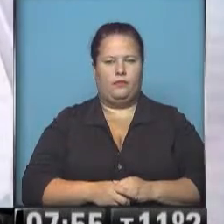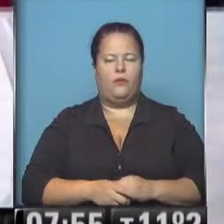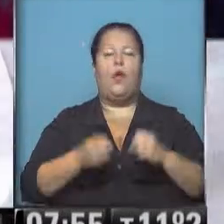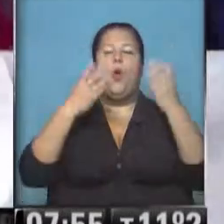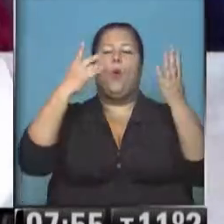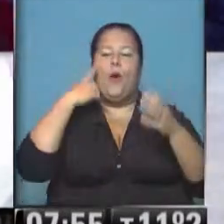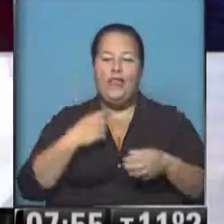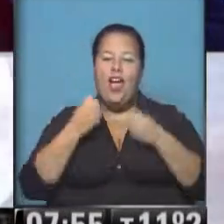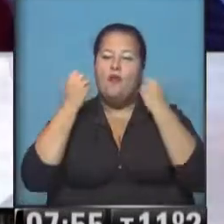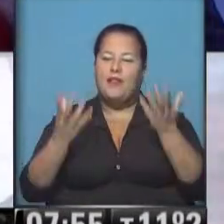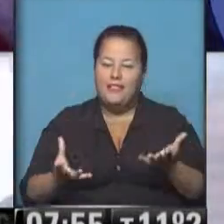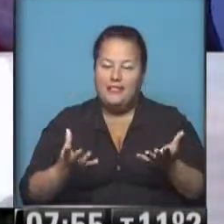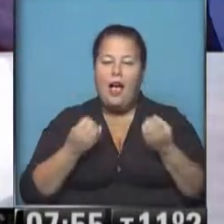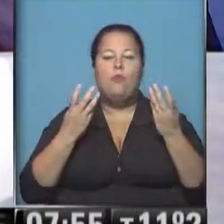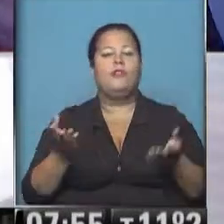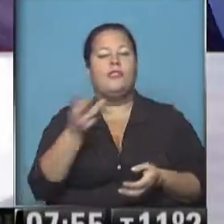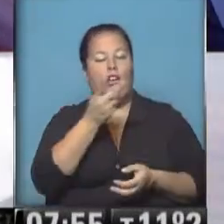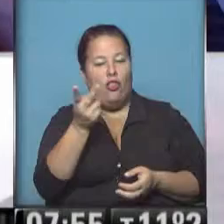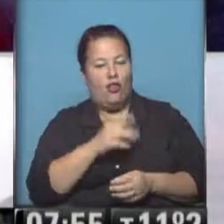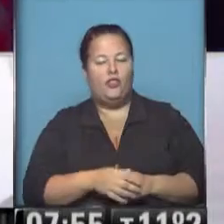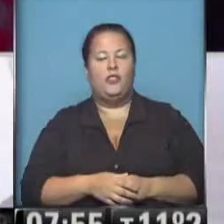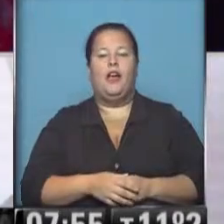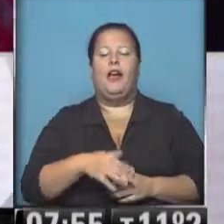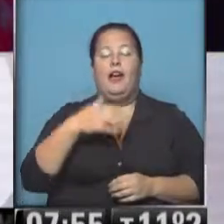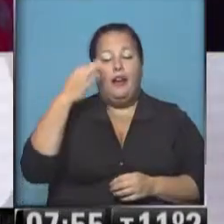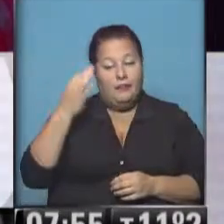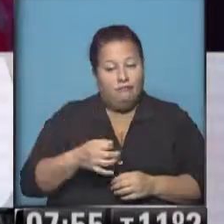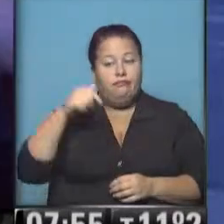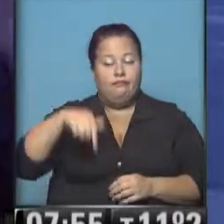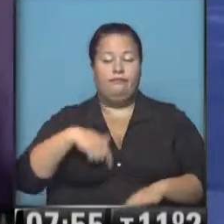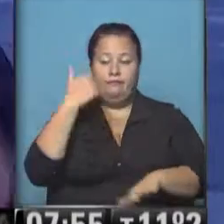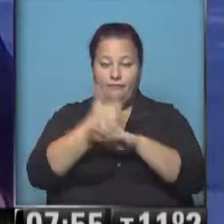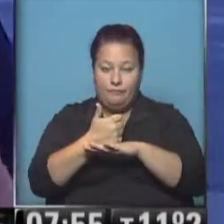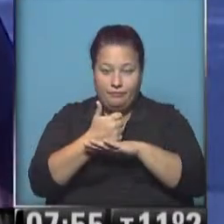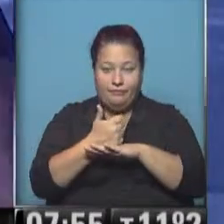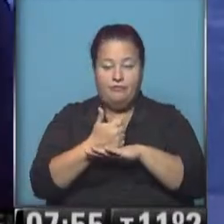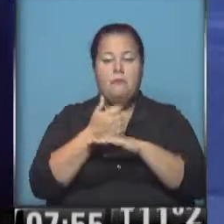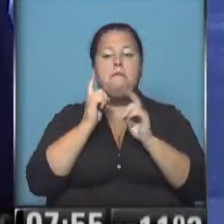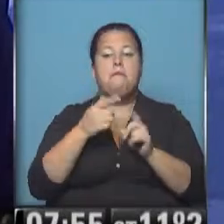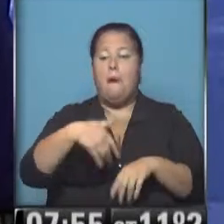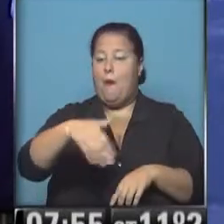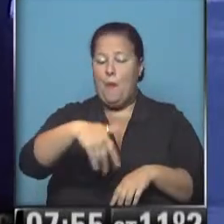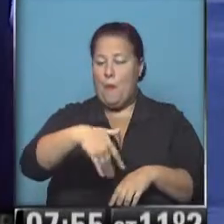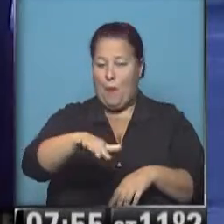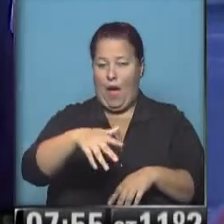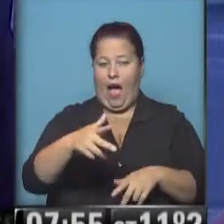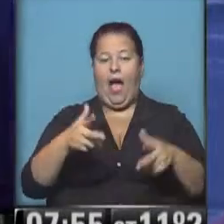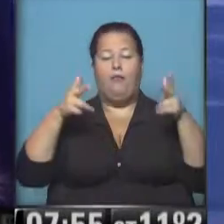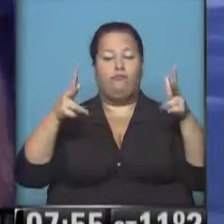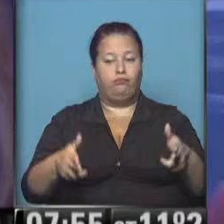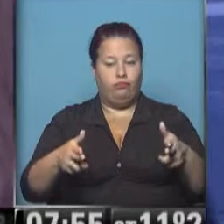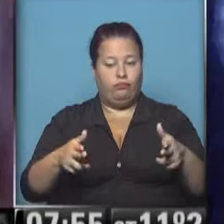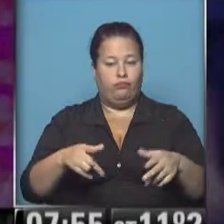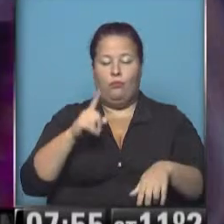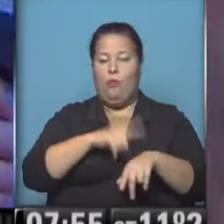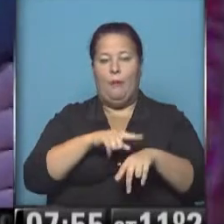Buen día, ¿cómo les va Lourdes y Alejandro? Lo cierto es que estamos parados en el lugar donde, en minutos nada más, va a ser el